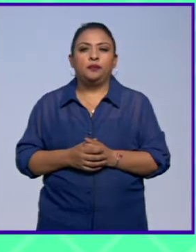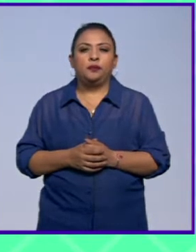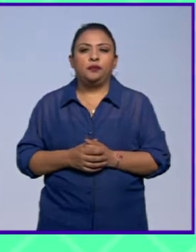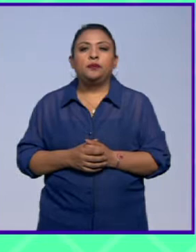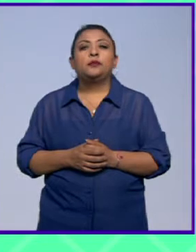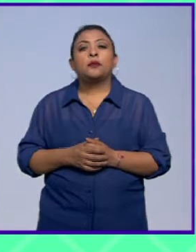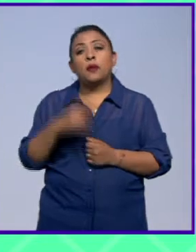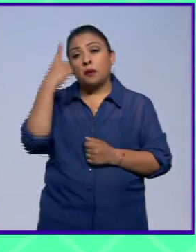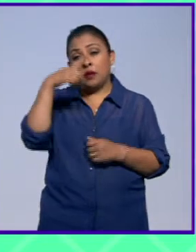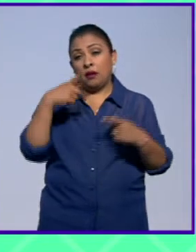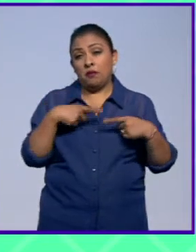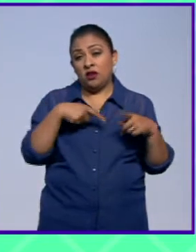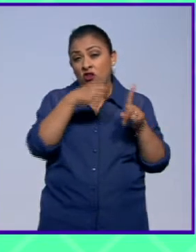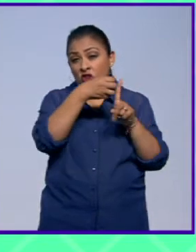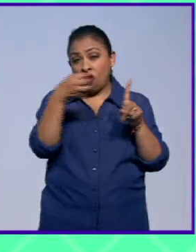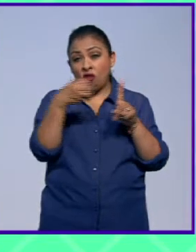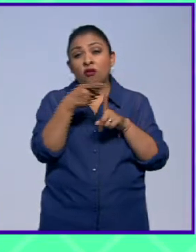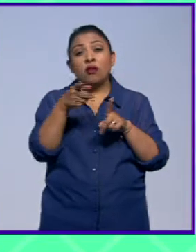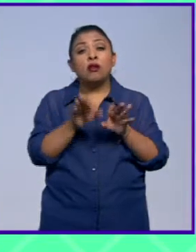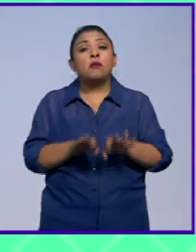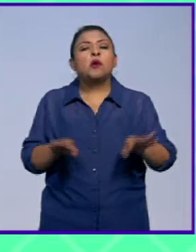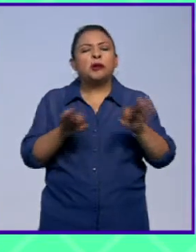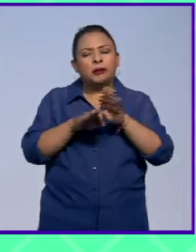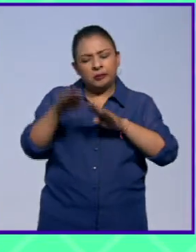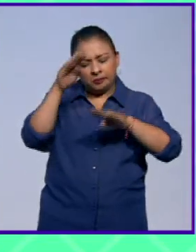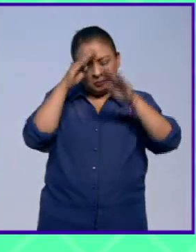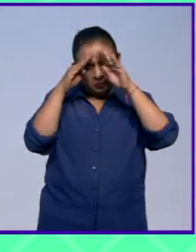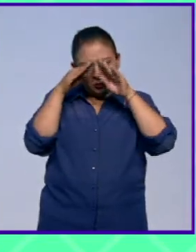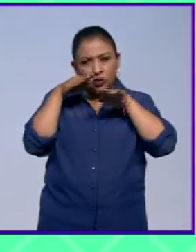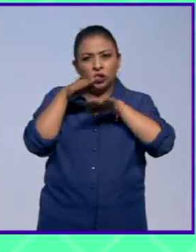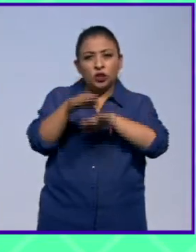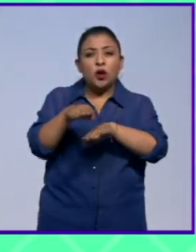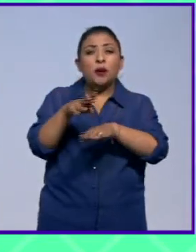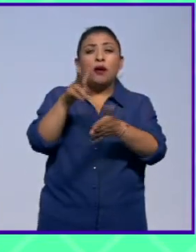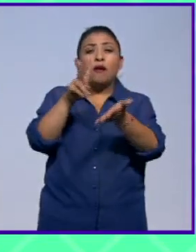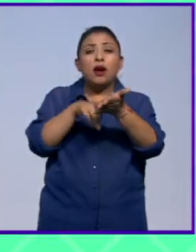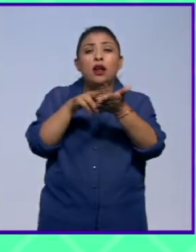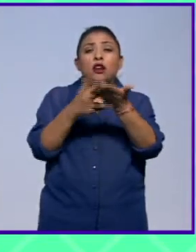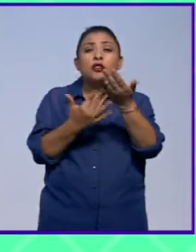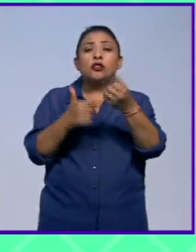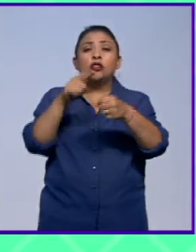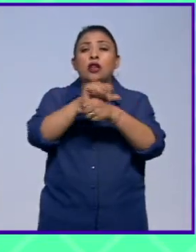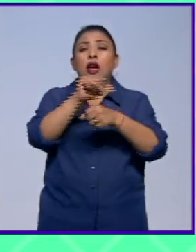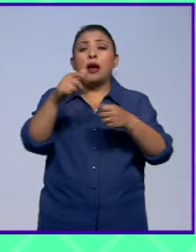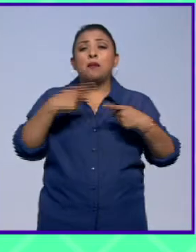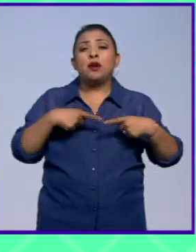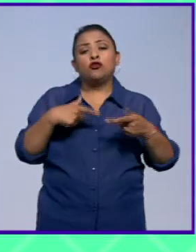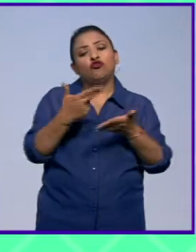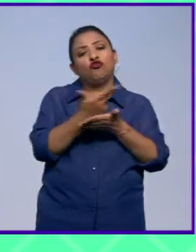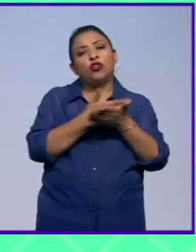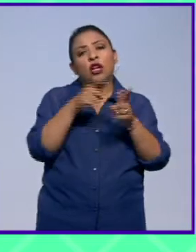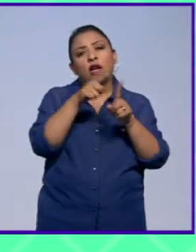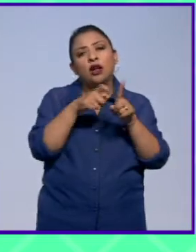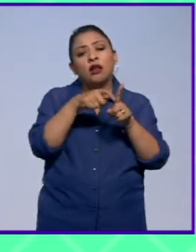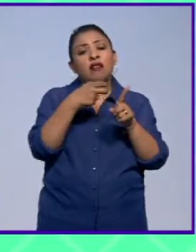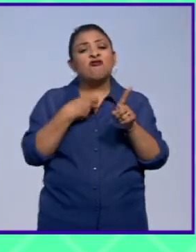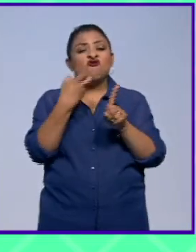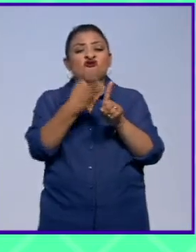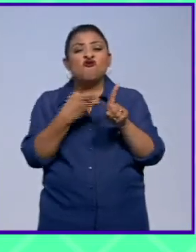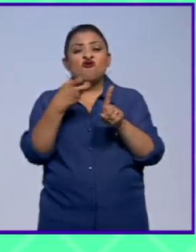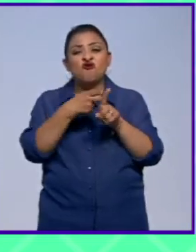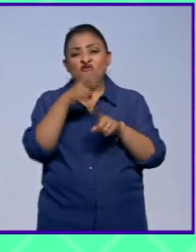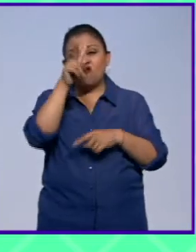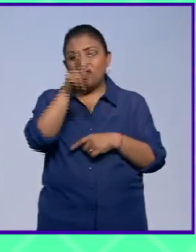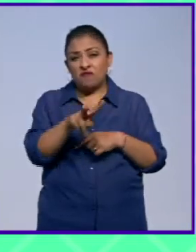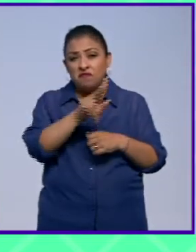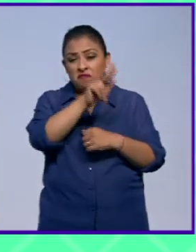Para los organizadores es importante reflexionar en torno a la valía social de los caricaturistas como críticos de la realidad de un país.